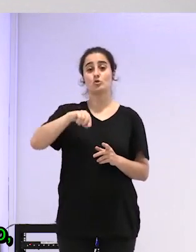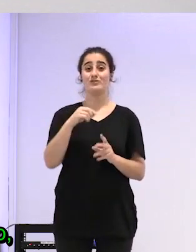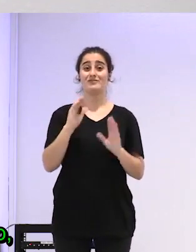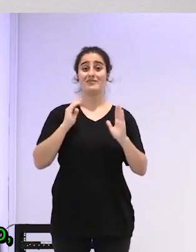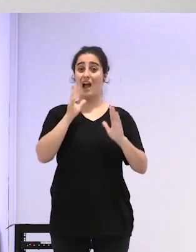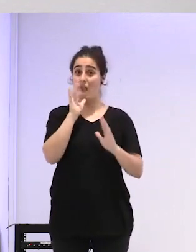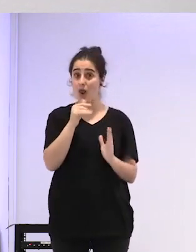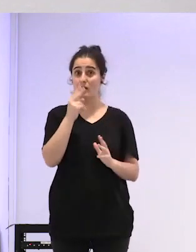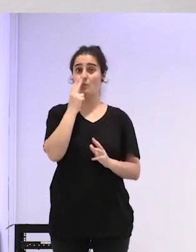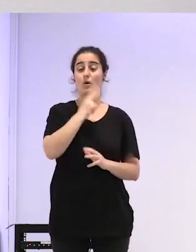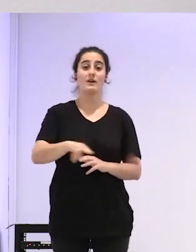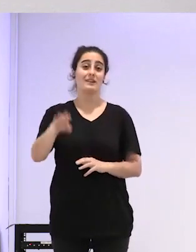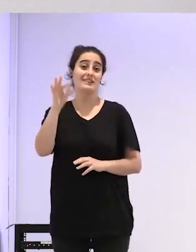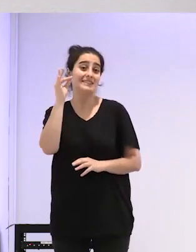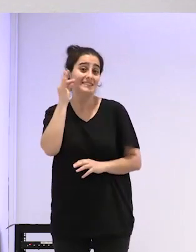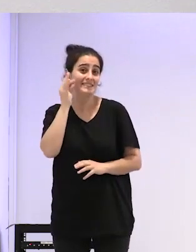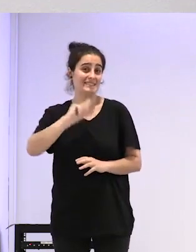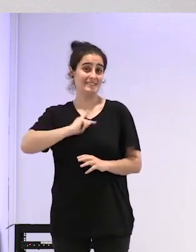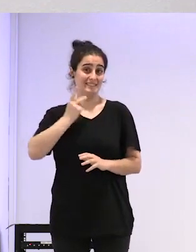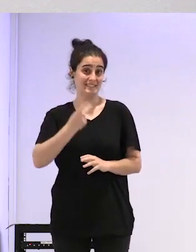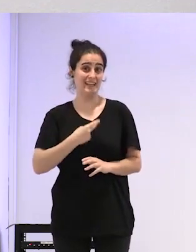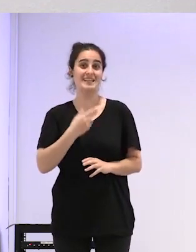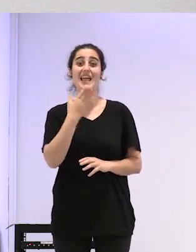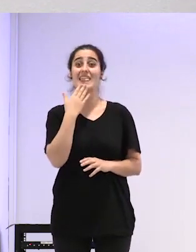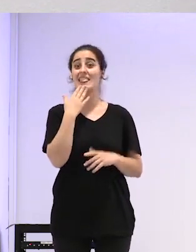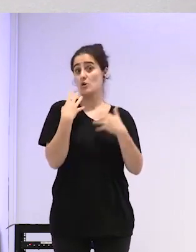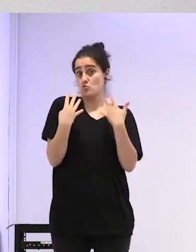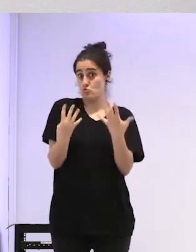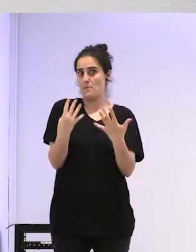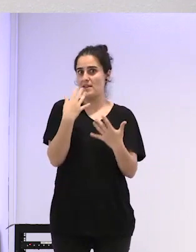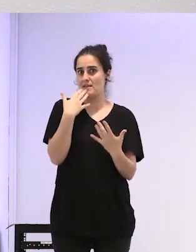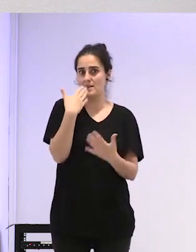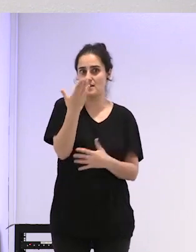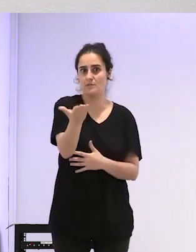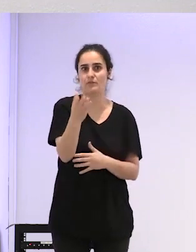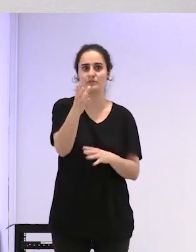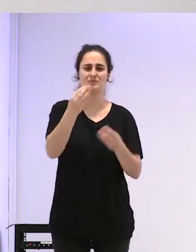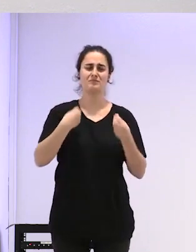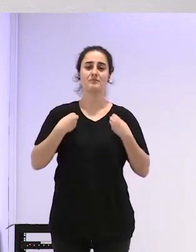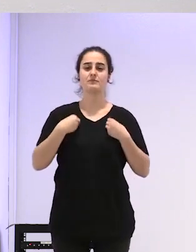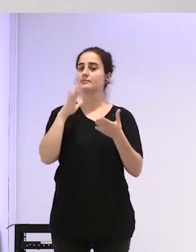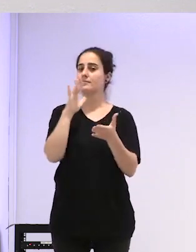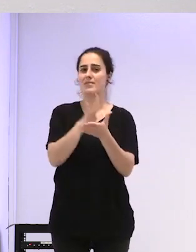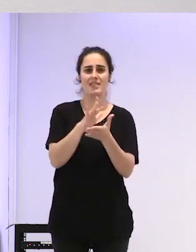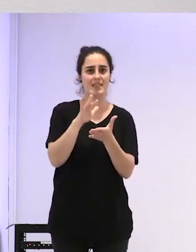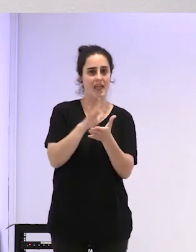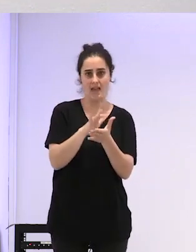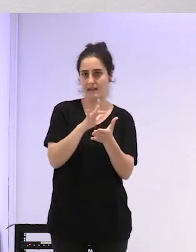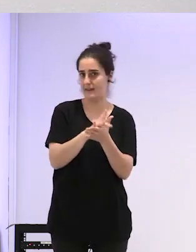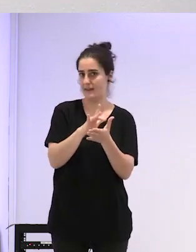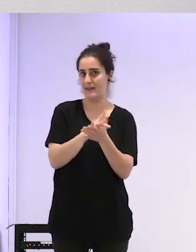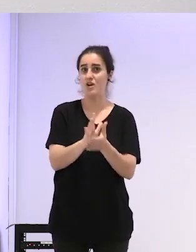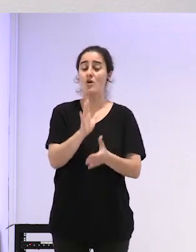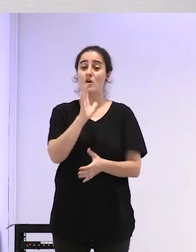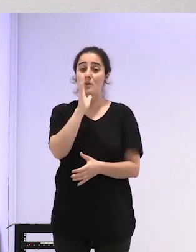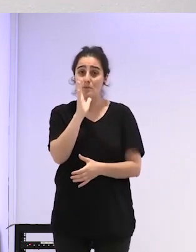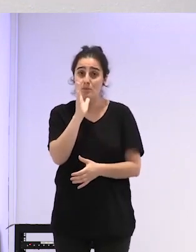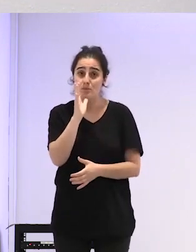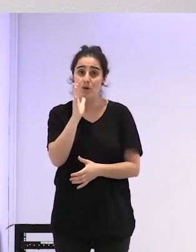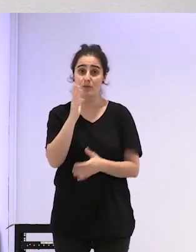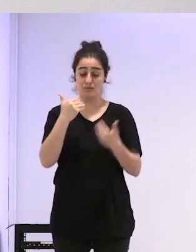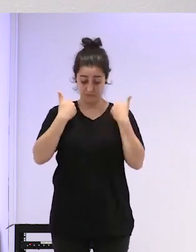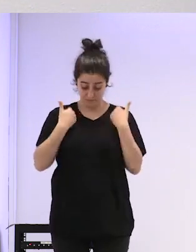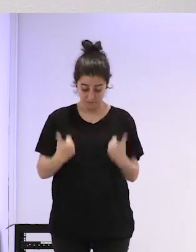primero si es una niña trans de nueve años que vivan tranquilos porque teóricamente los cambios